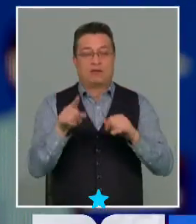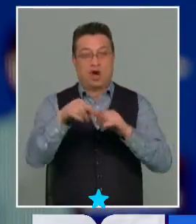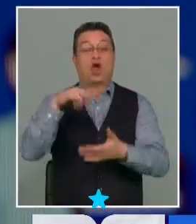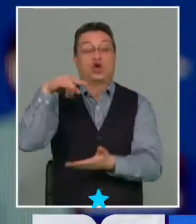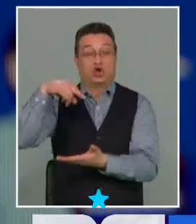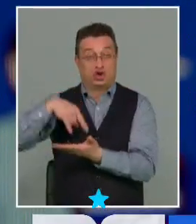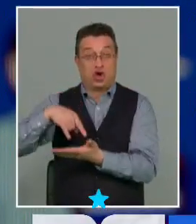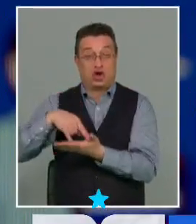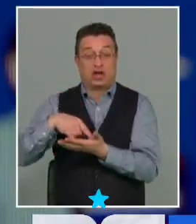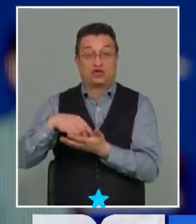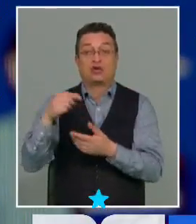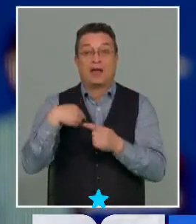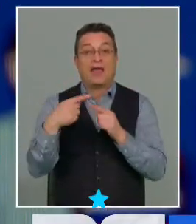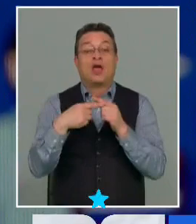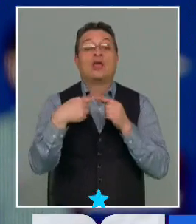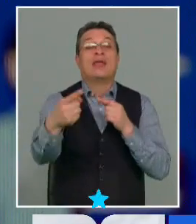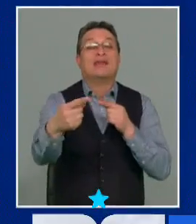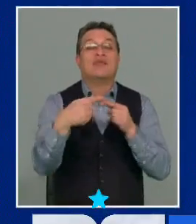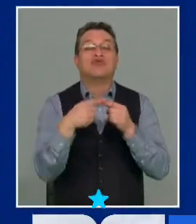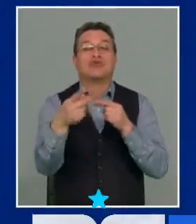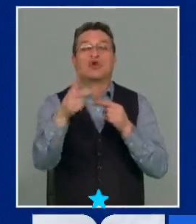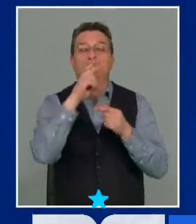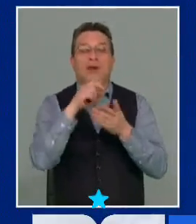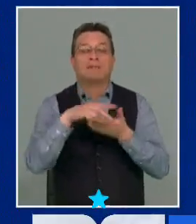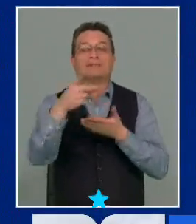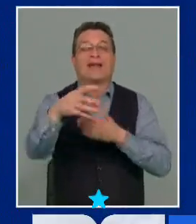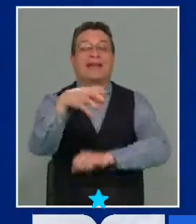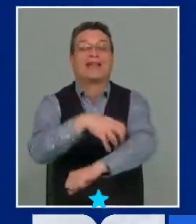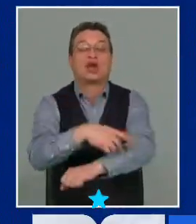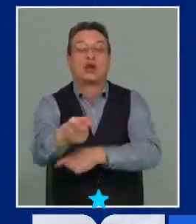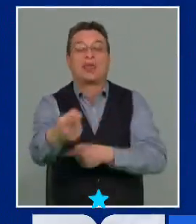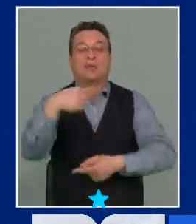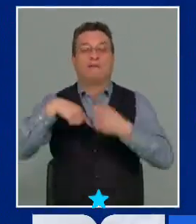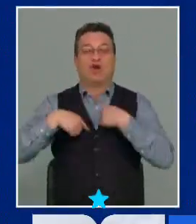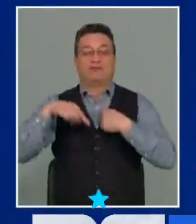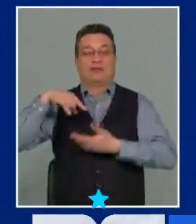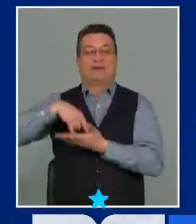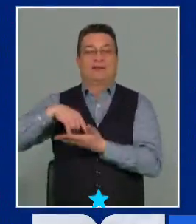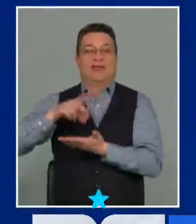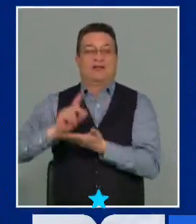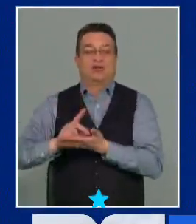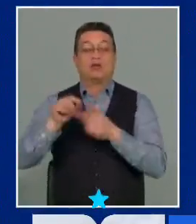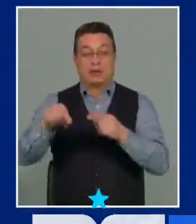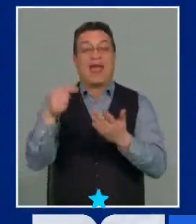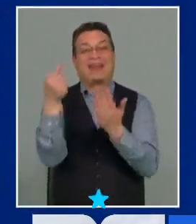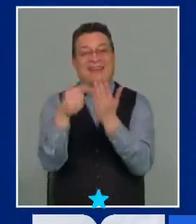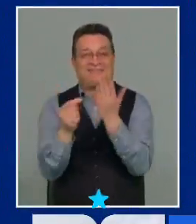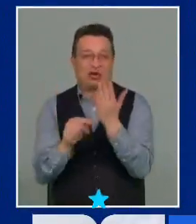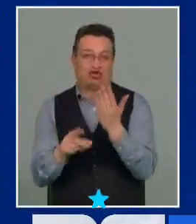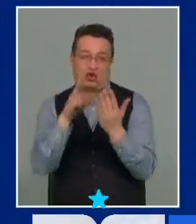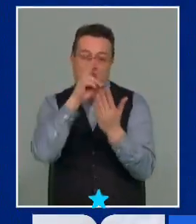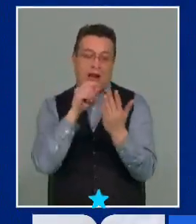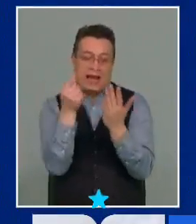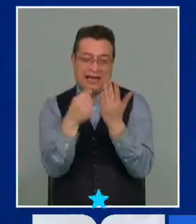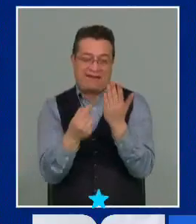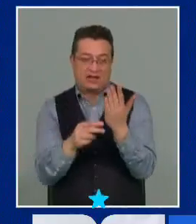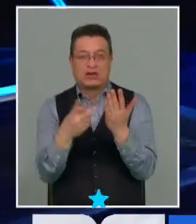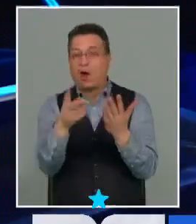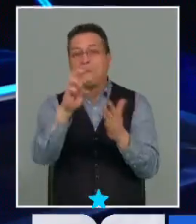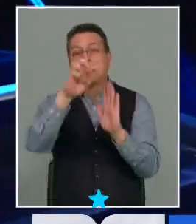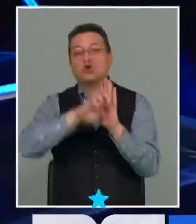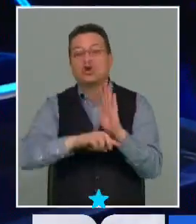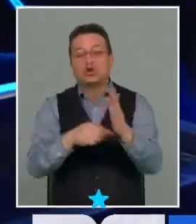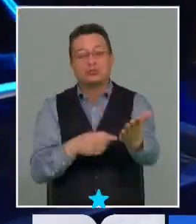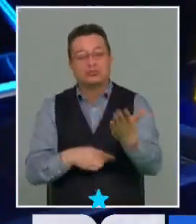necesariamente de ida y vuelta, por decirlo, si es el Congreso de las Diputadas. Y dos, que la Cámara de Regiones, por lo tanto, es revisora. Revisa los